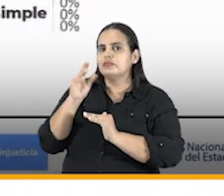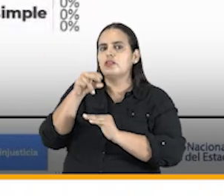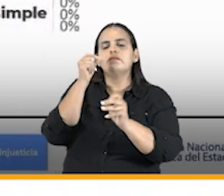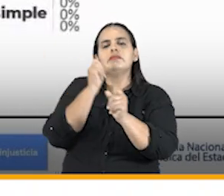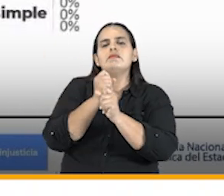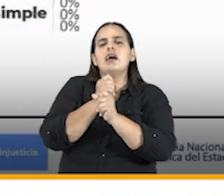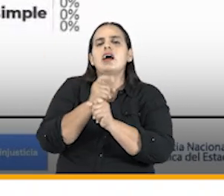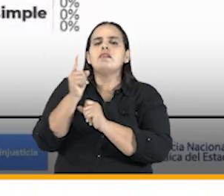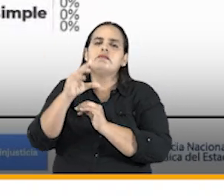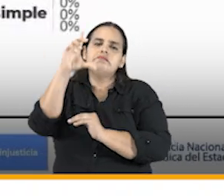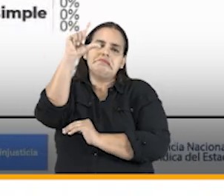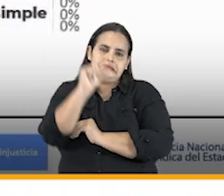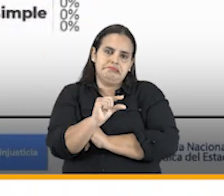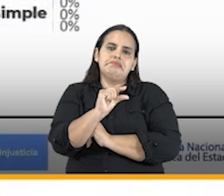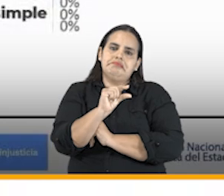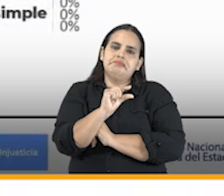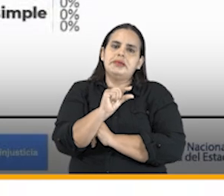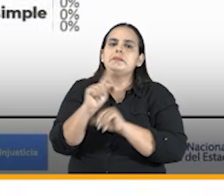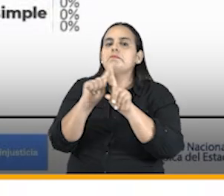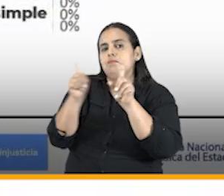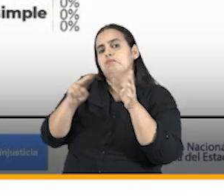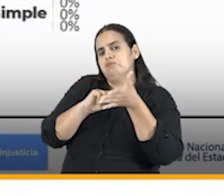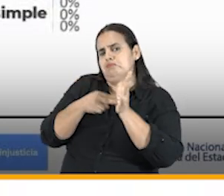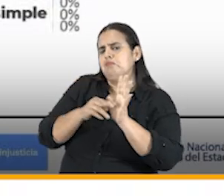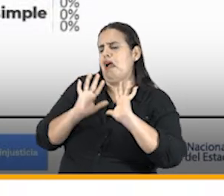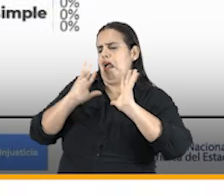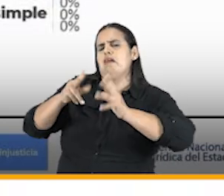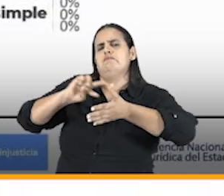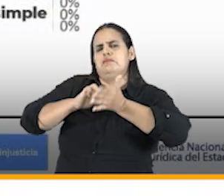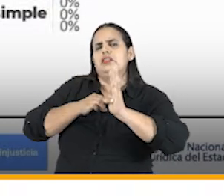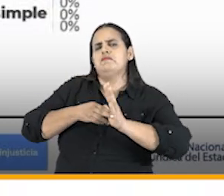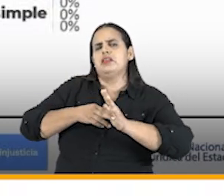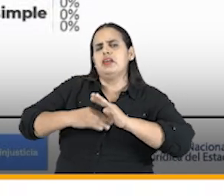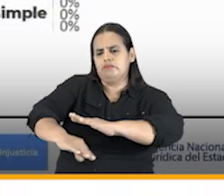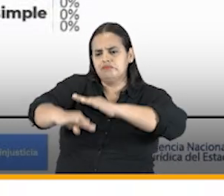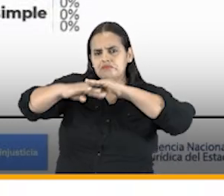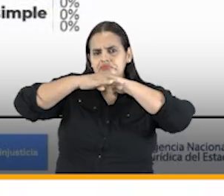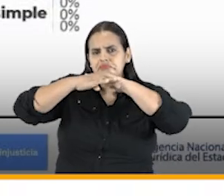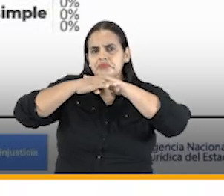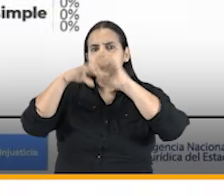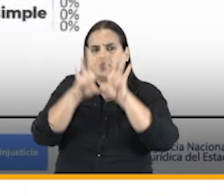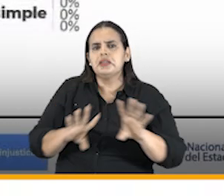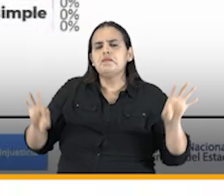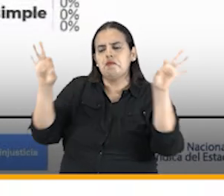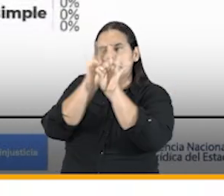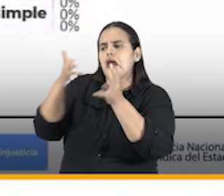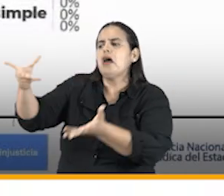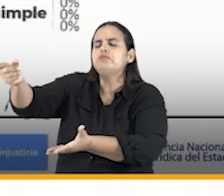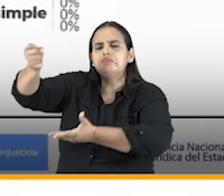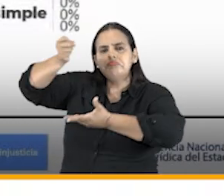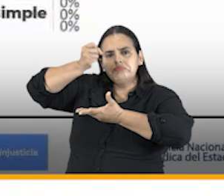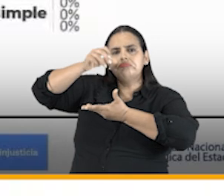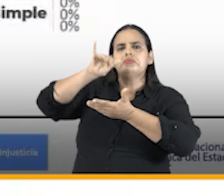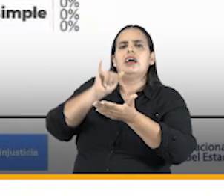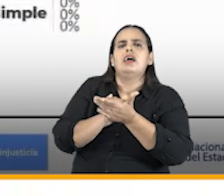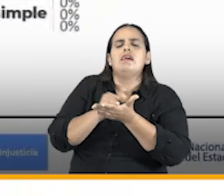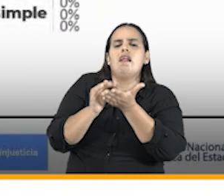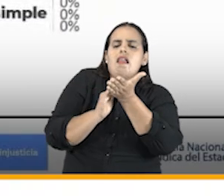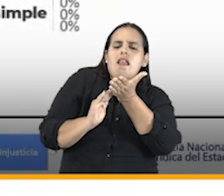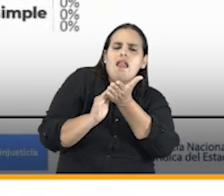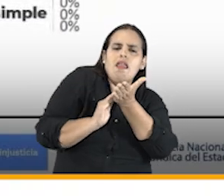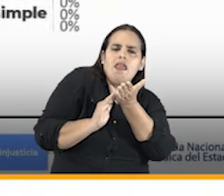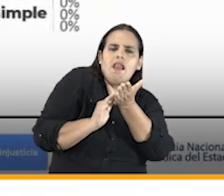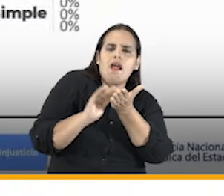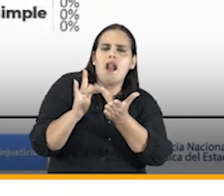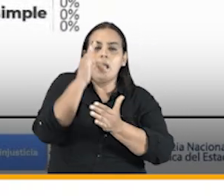cantidad, pero sin embargo, pues equivalen a un monto importante. La acción de reparación directa es la de mayor